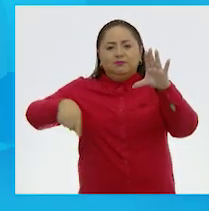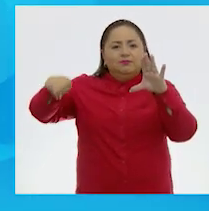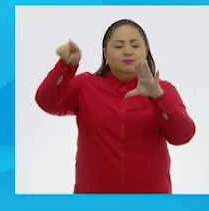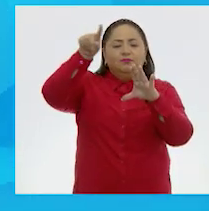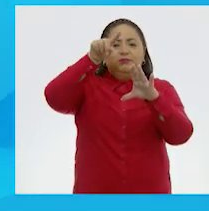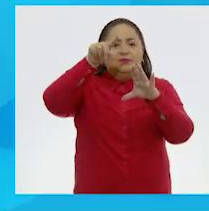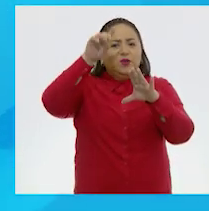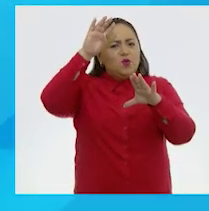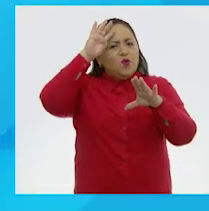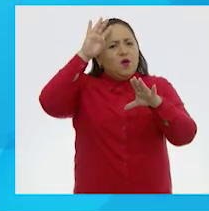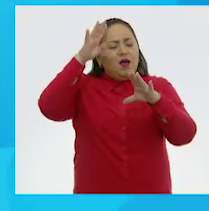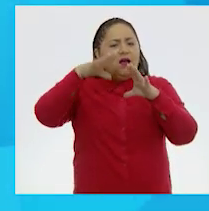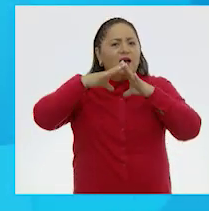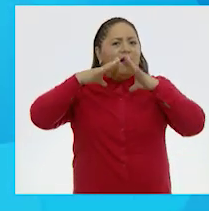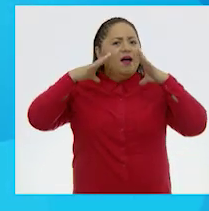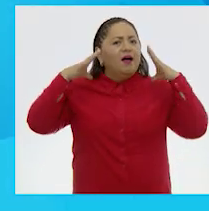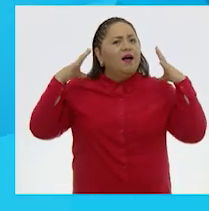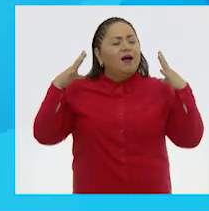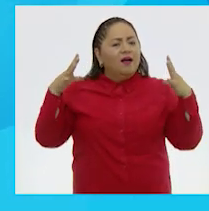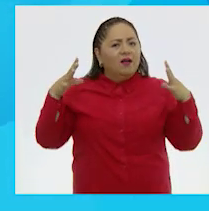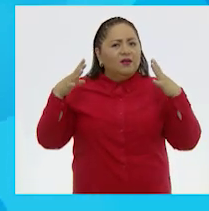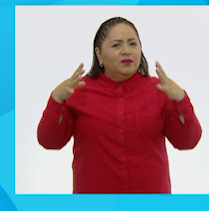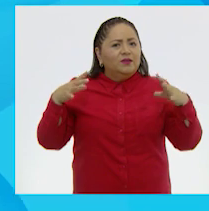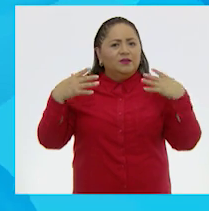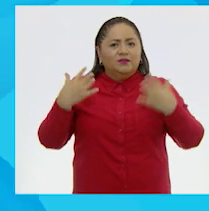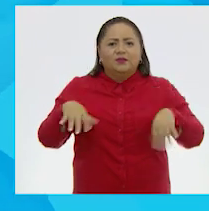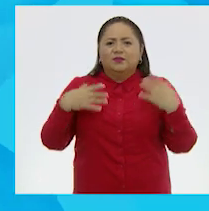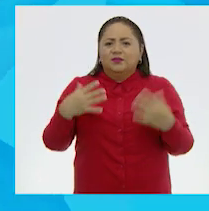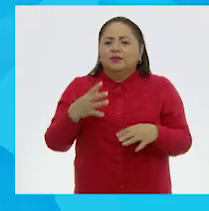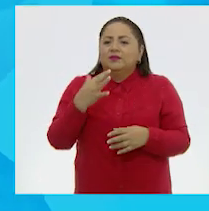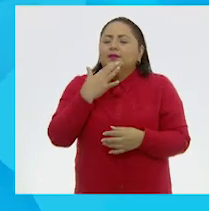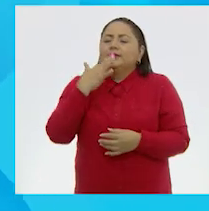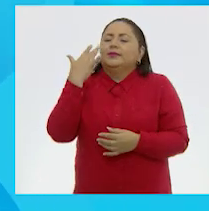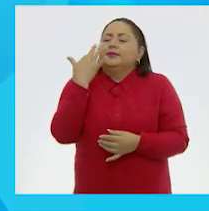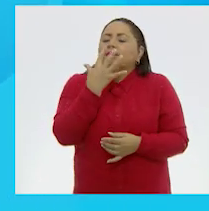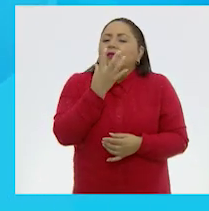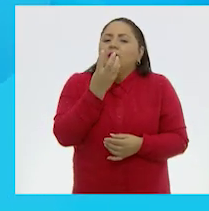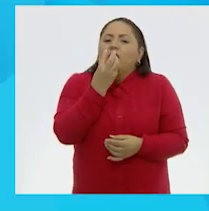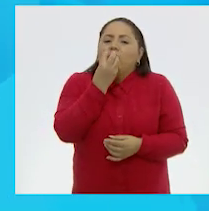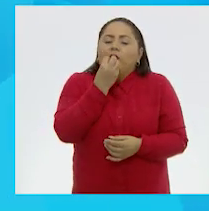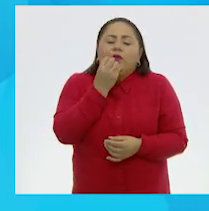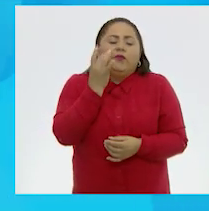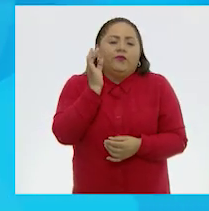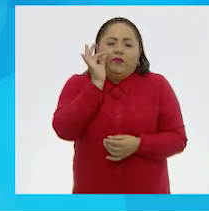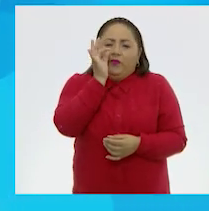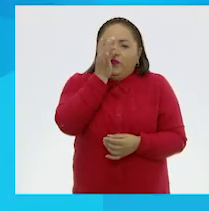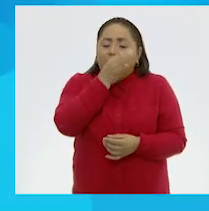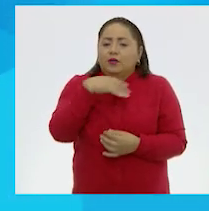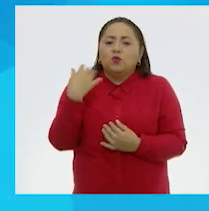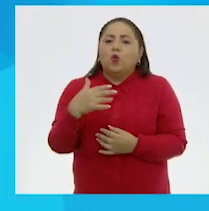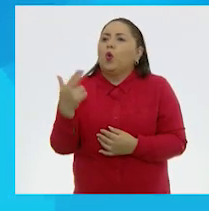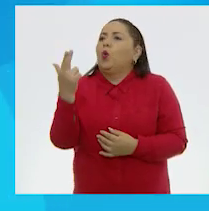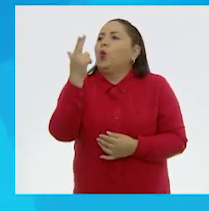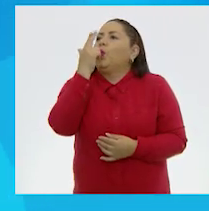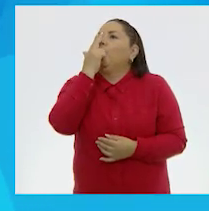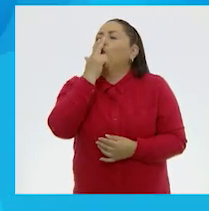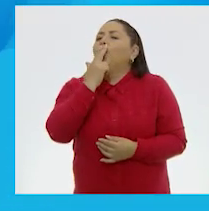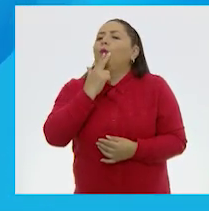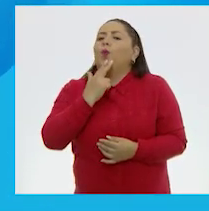enorme, jugosa, dulce